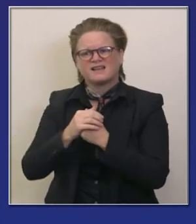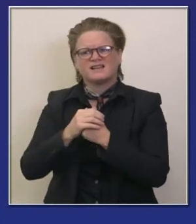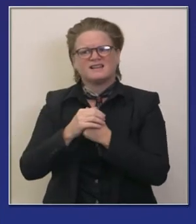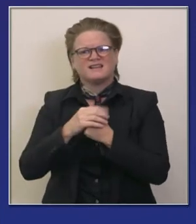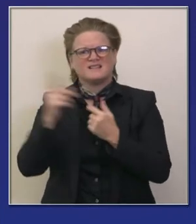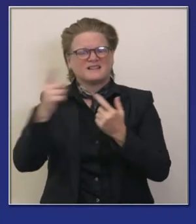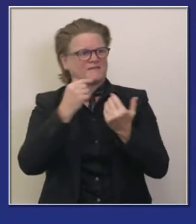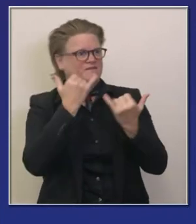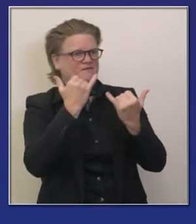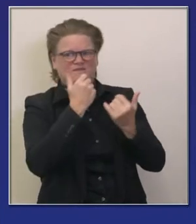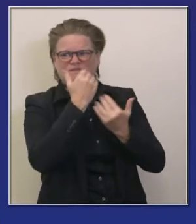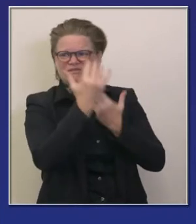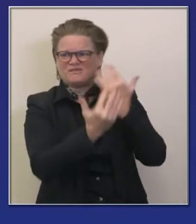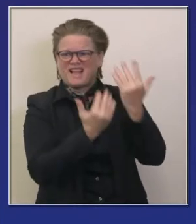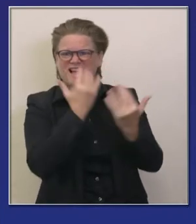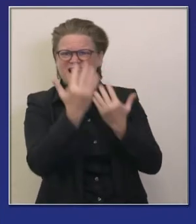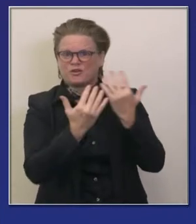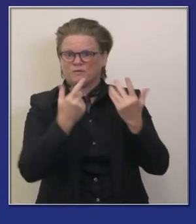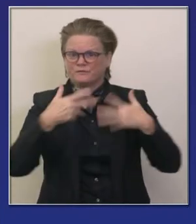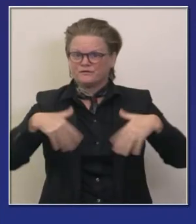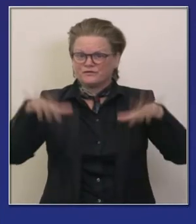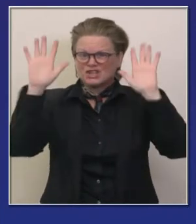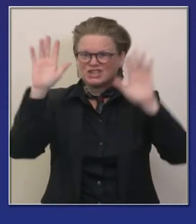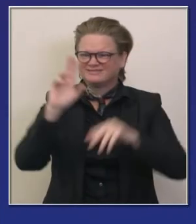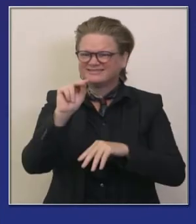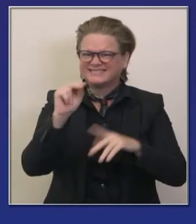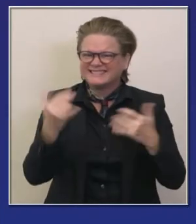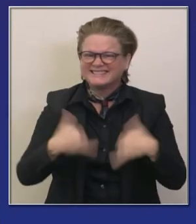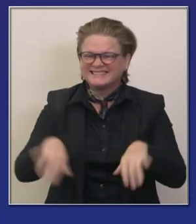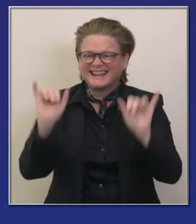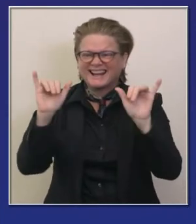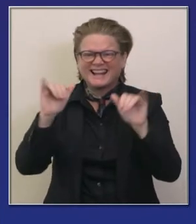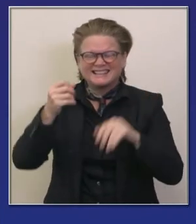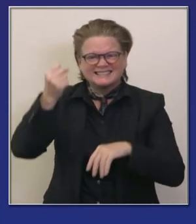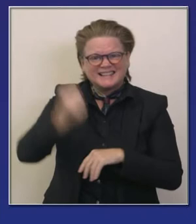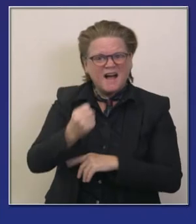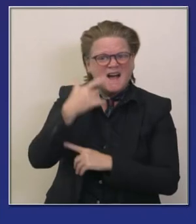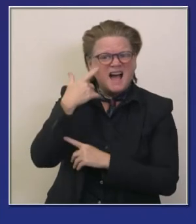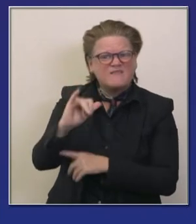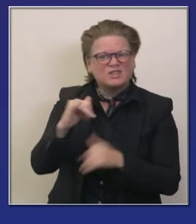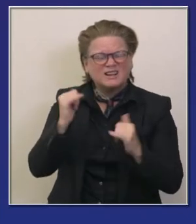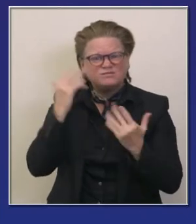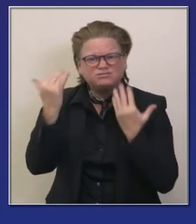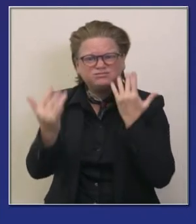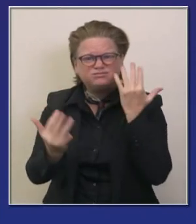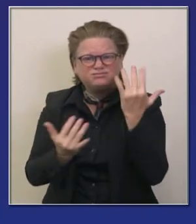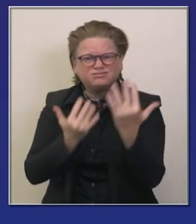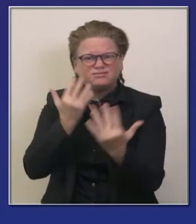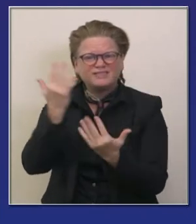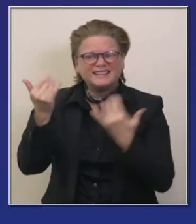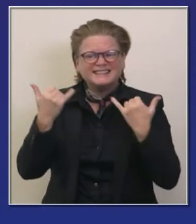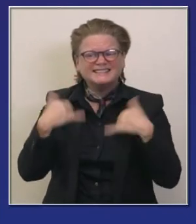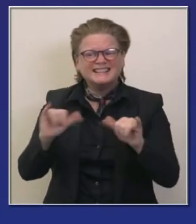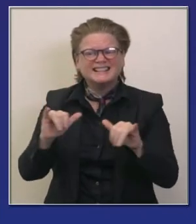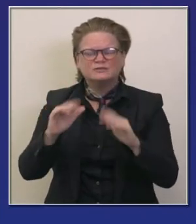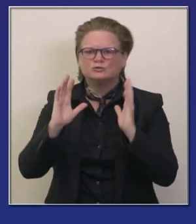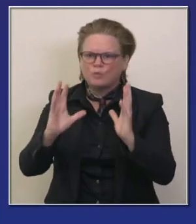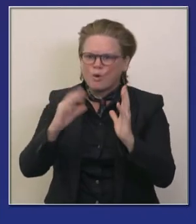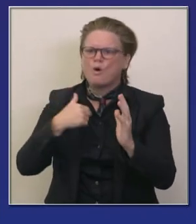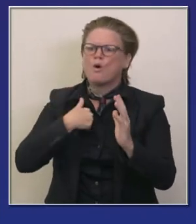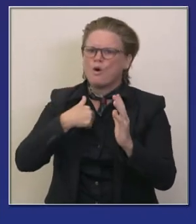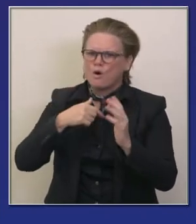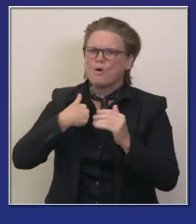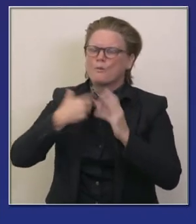de incendios adentrando a diciembre continúa seguimos batallando incendios en california dos de los socios del estado